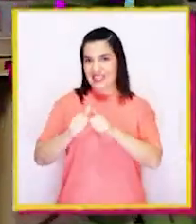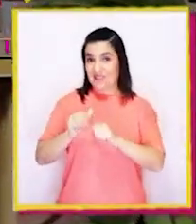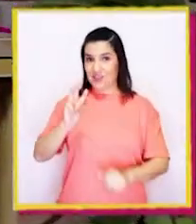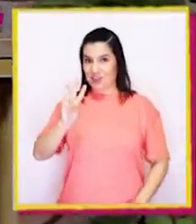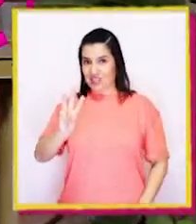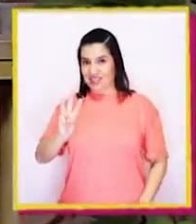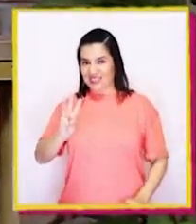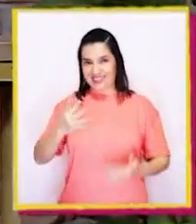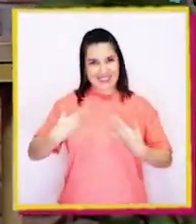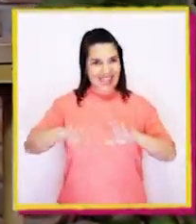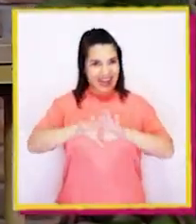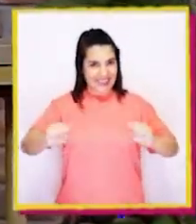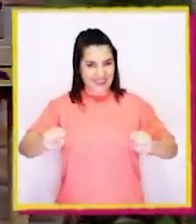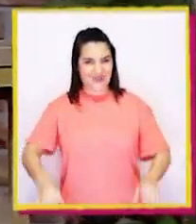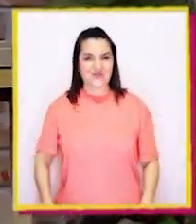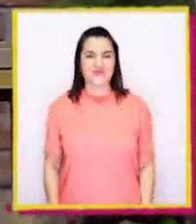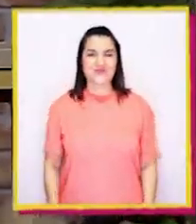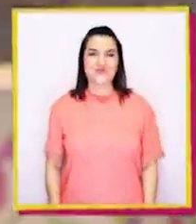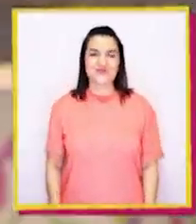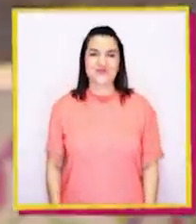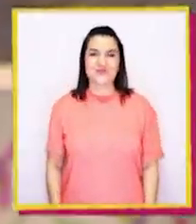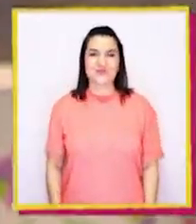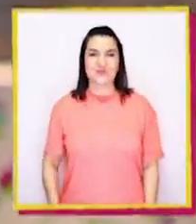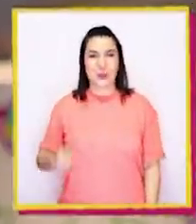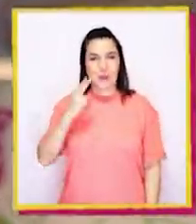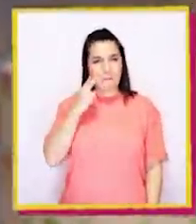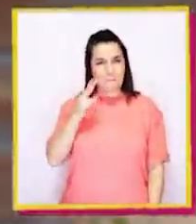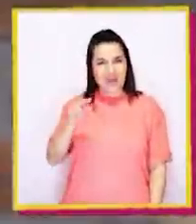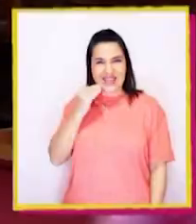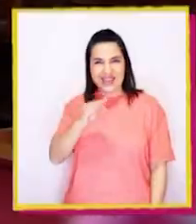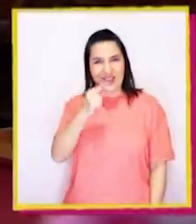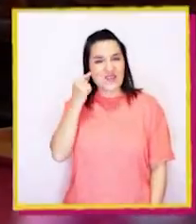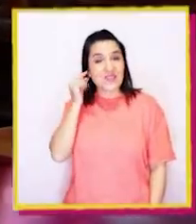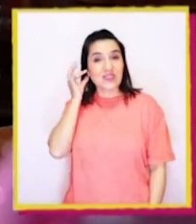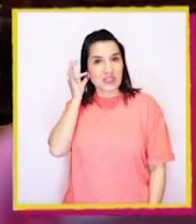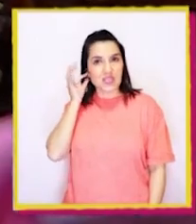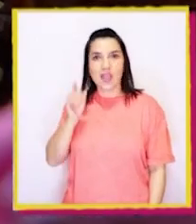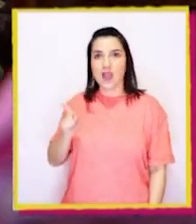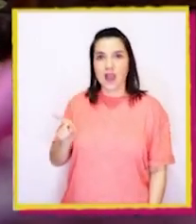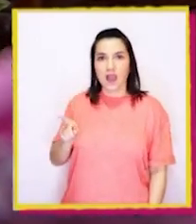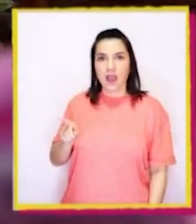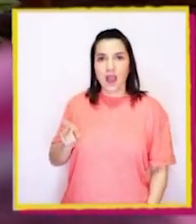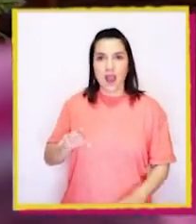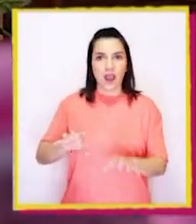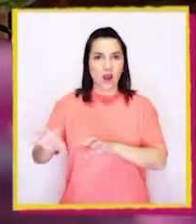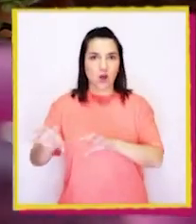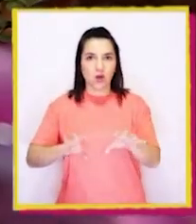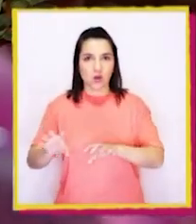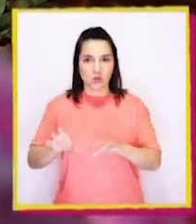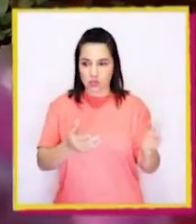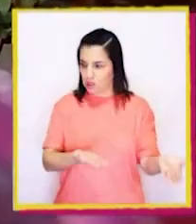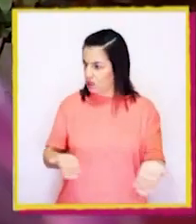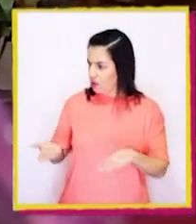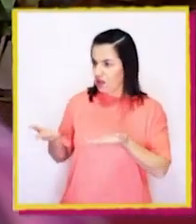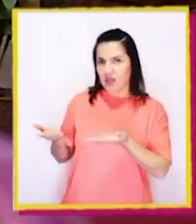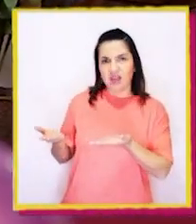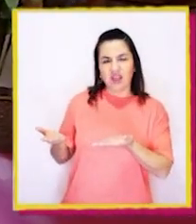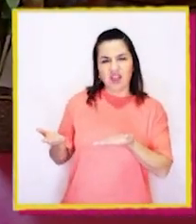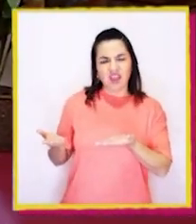Desafío número tres. Listo. Miren, niños y niñas, las cosas que dejaron acá,